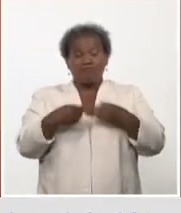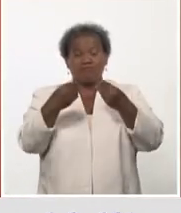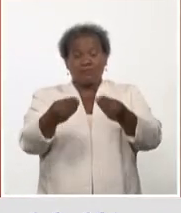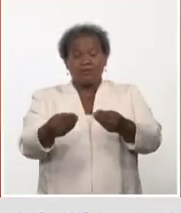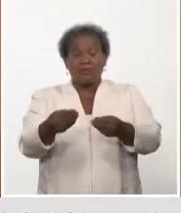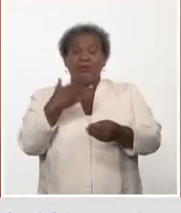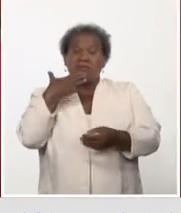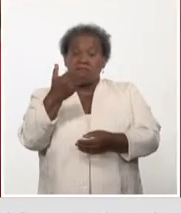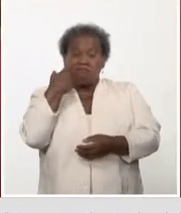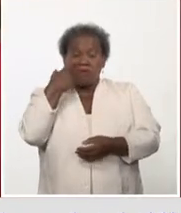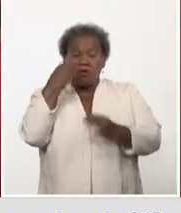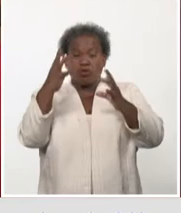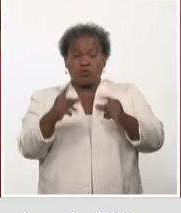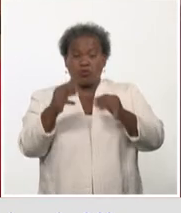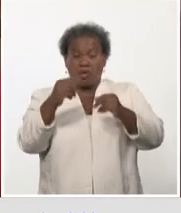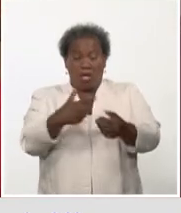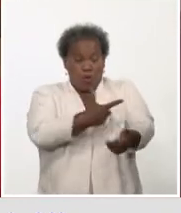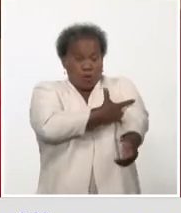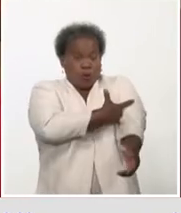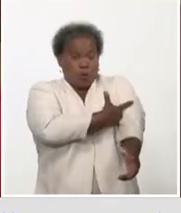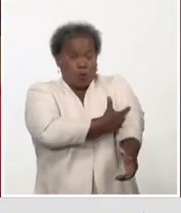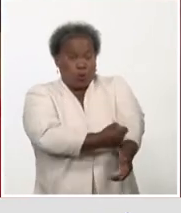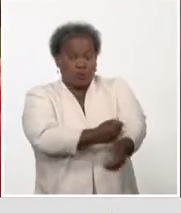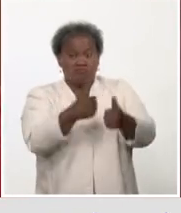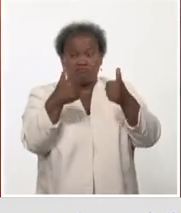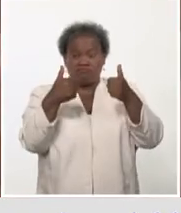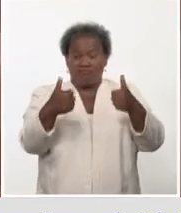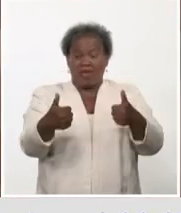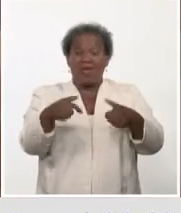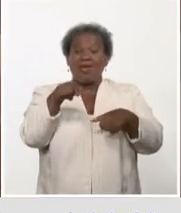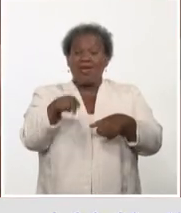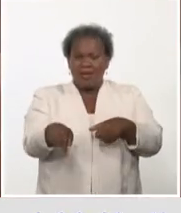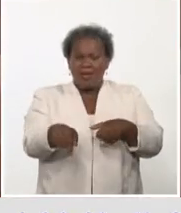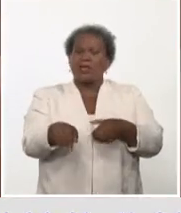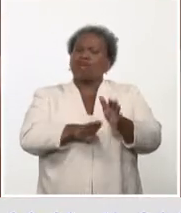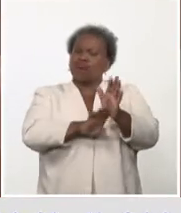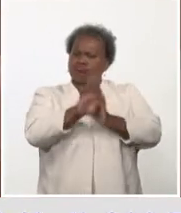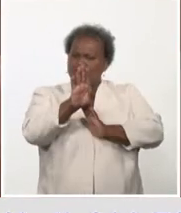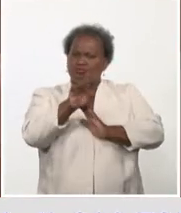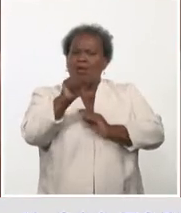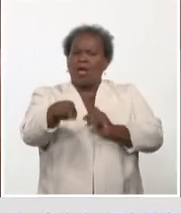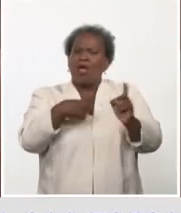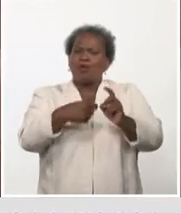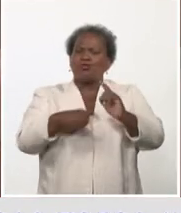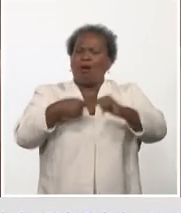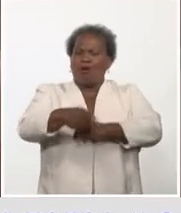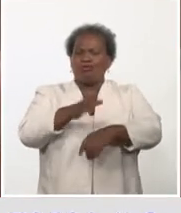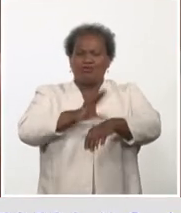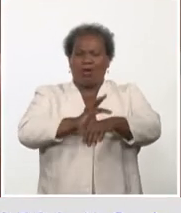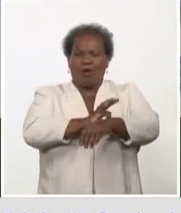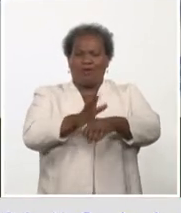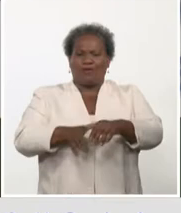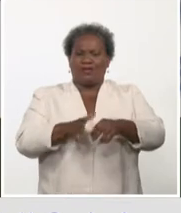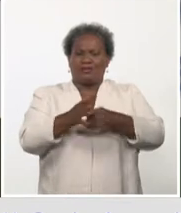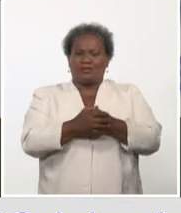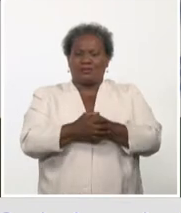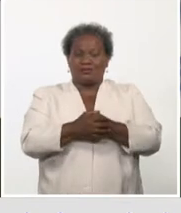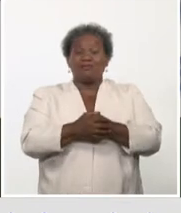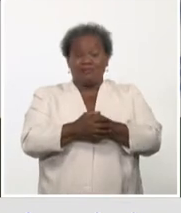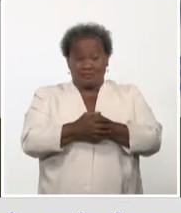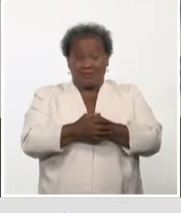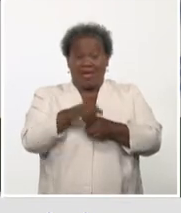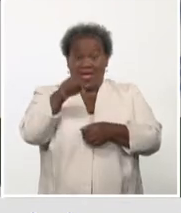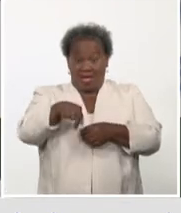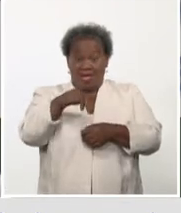de este procedimiento que constituye otro paso de avance en la lucha cubana contra la COVID-19. La importancia de